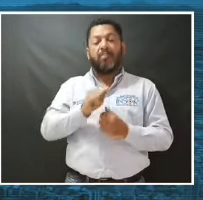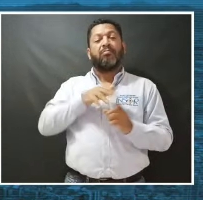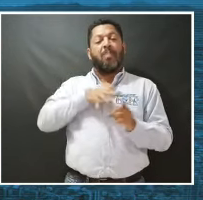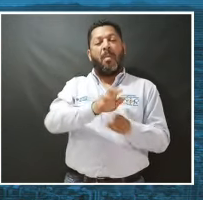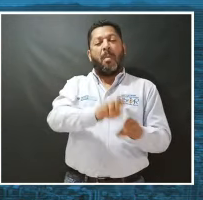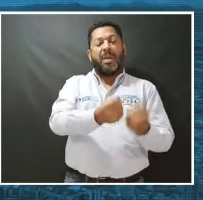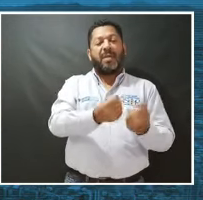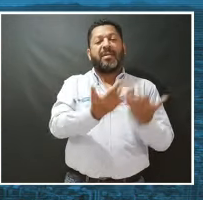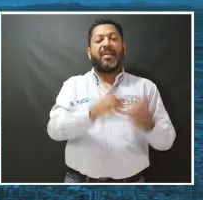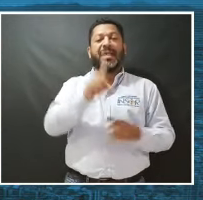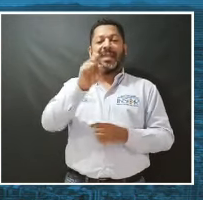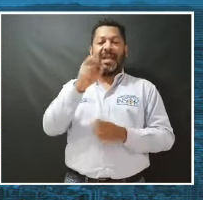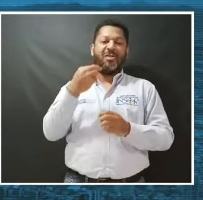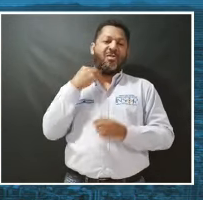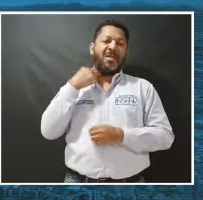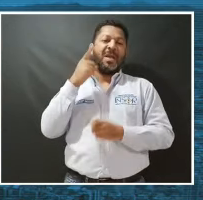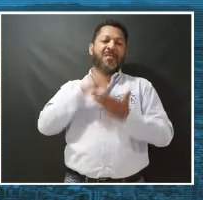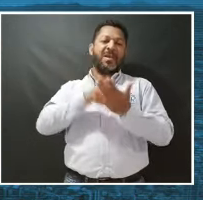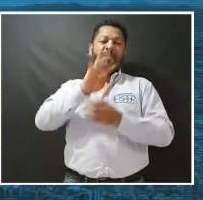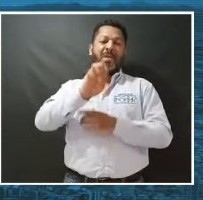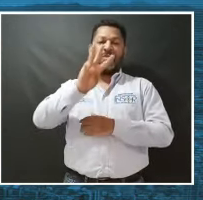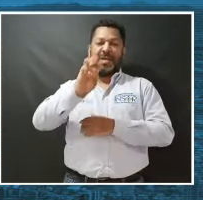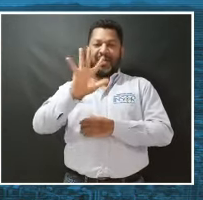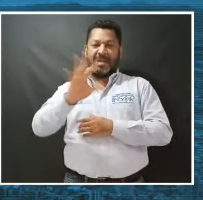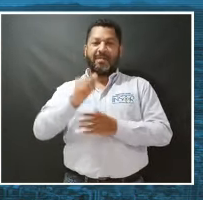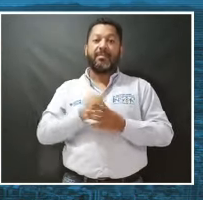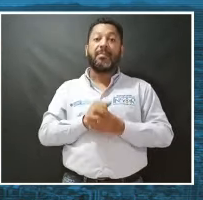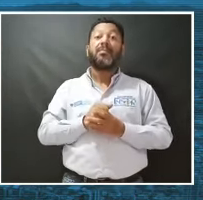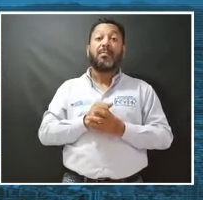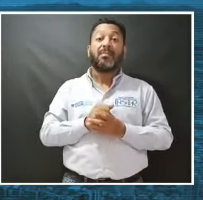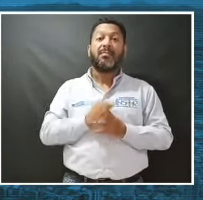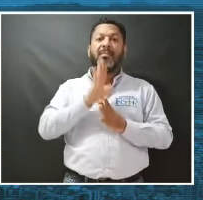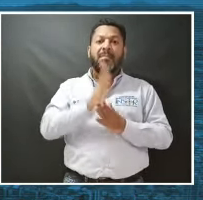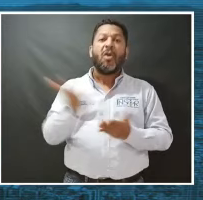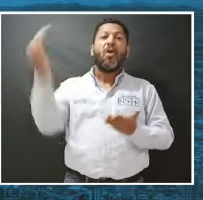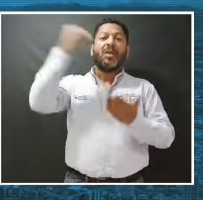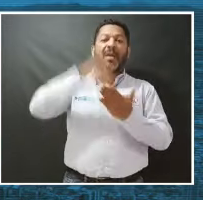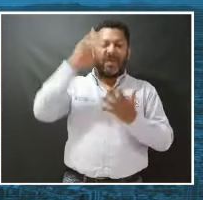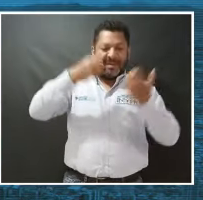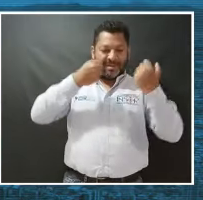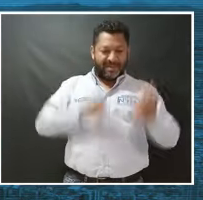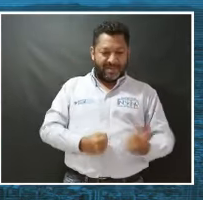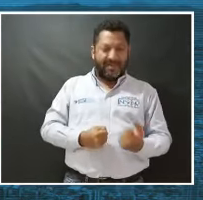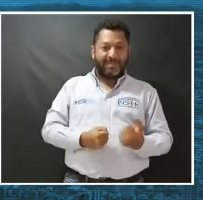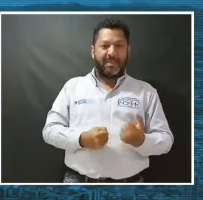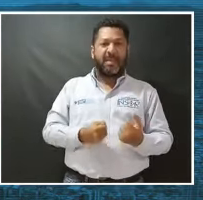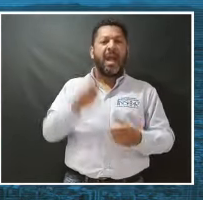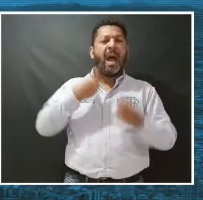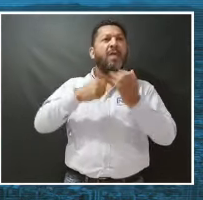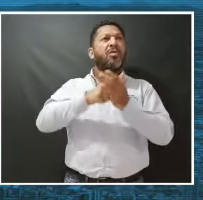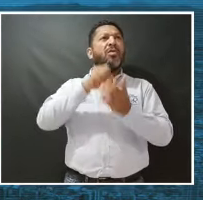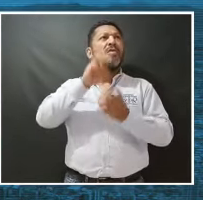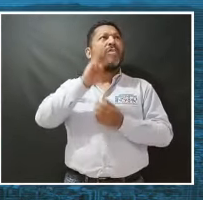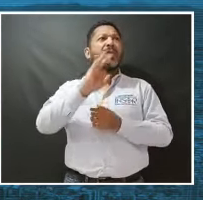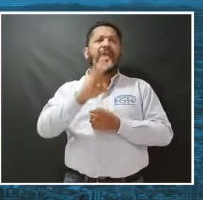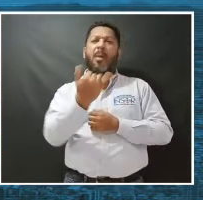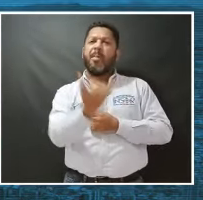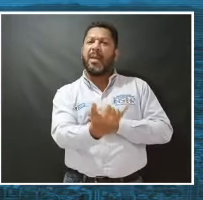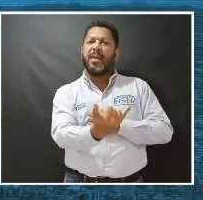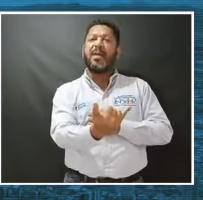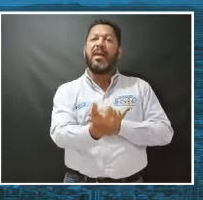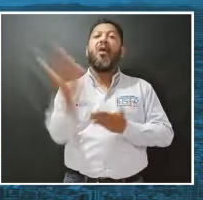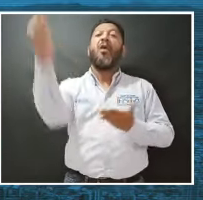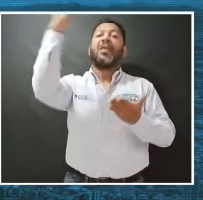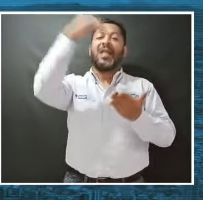-19, eso fue el 6 de noviembre de 1985, el ejército en la retoma, en la operación Plan Tricolor